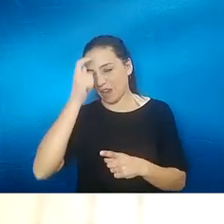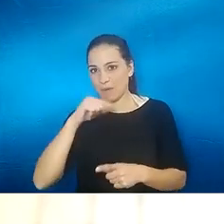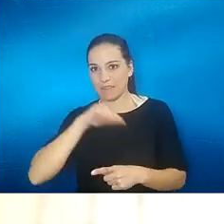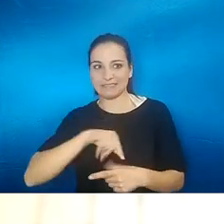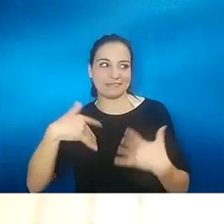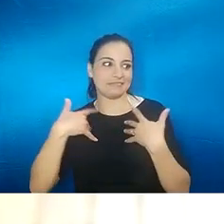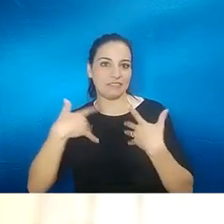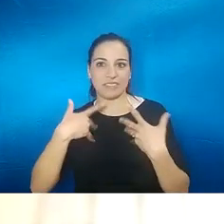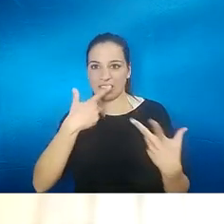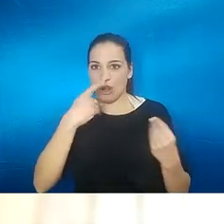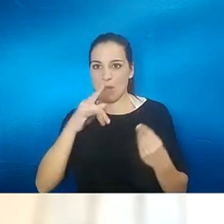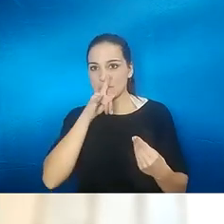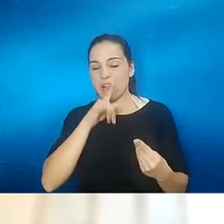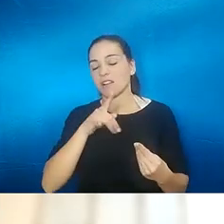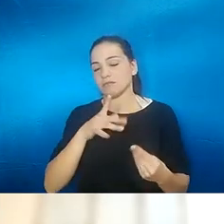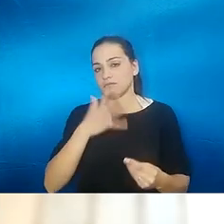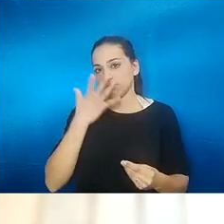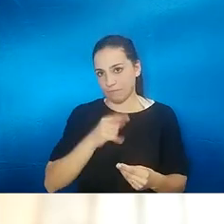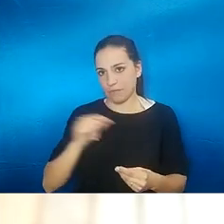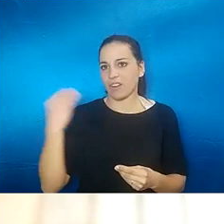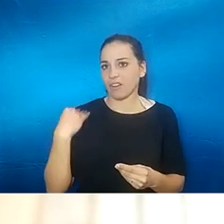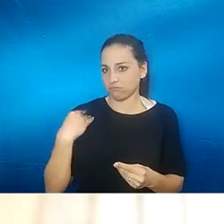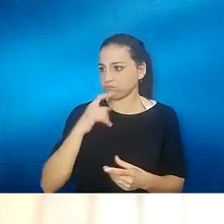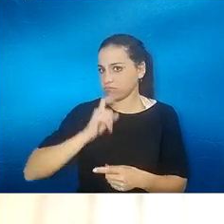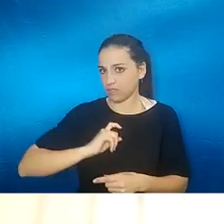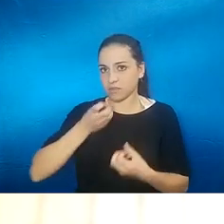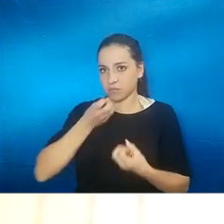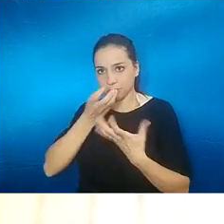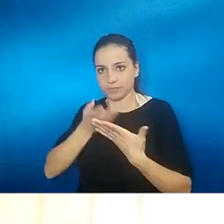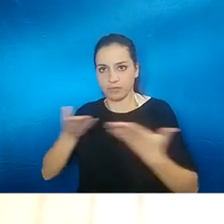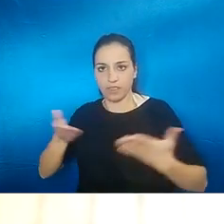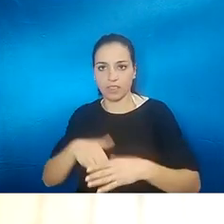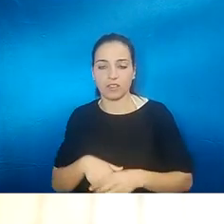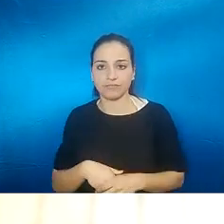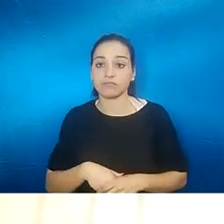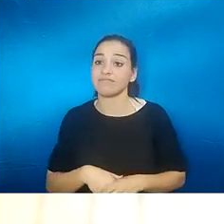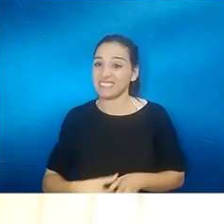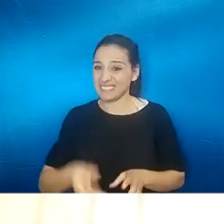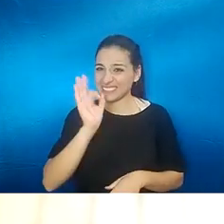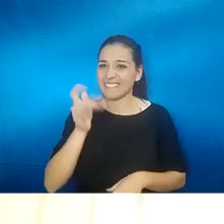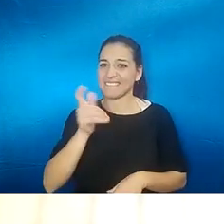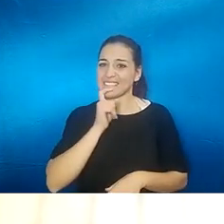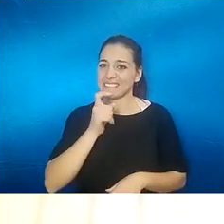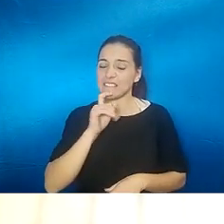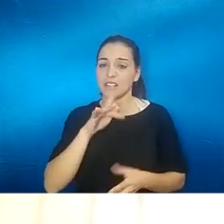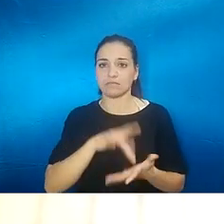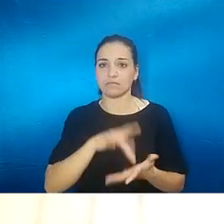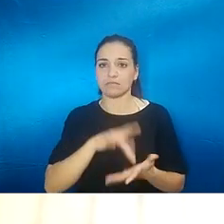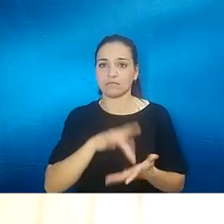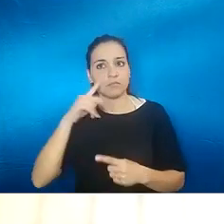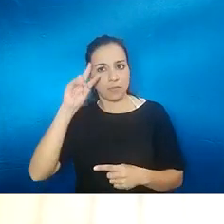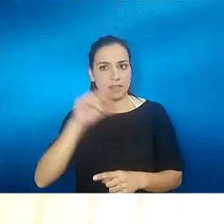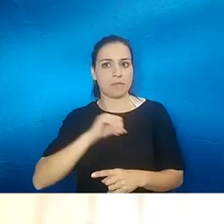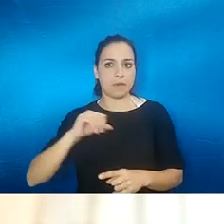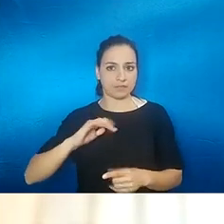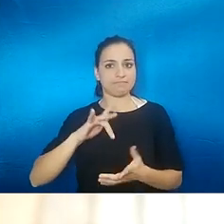es difícil Silvia al final pasa o sea te lo digo estoy hablando ya de una experiencia personal